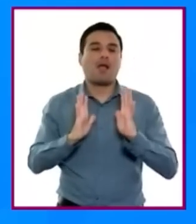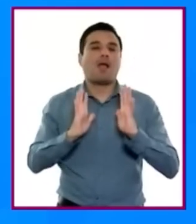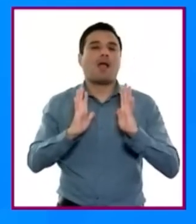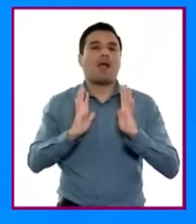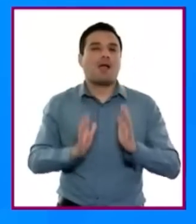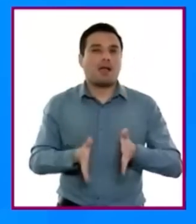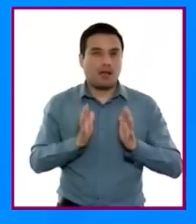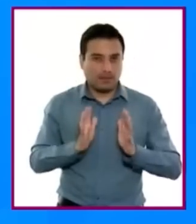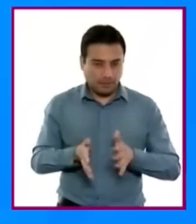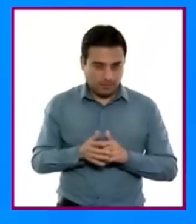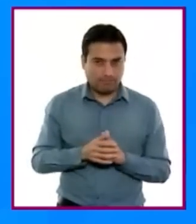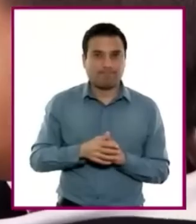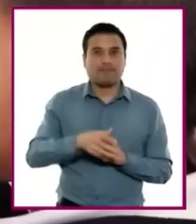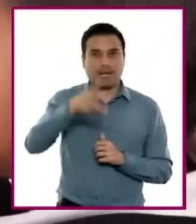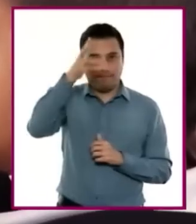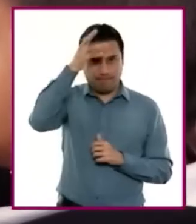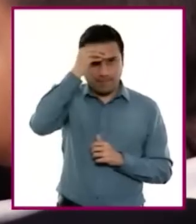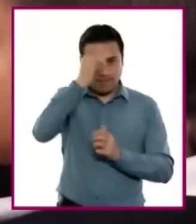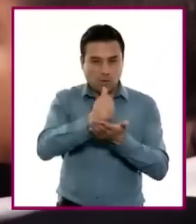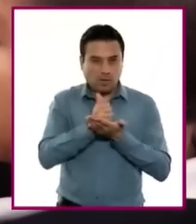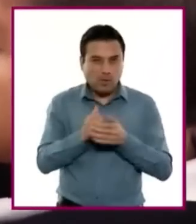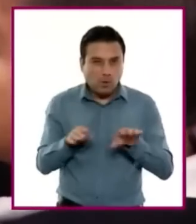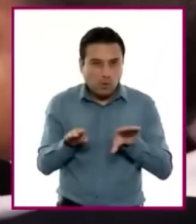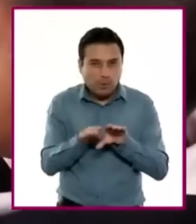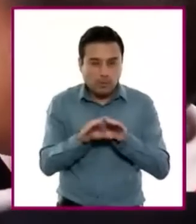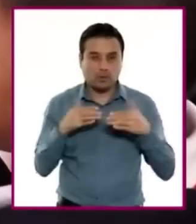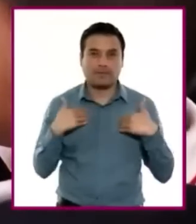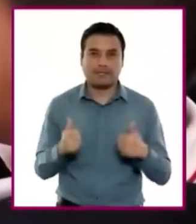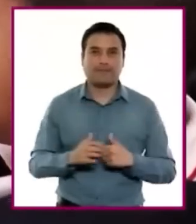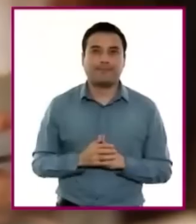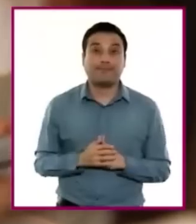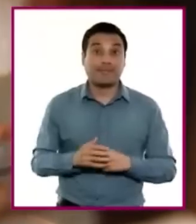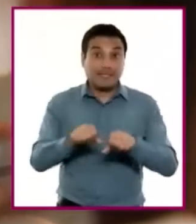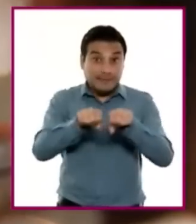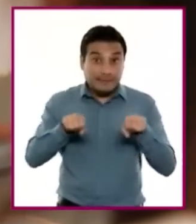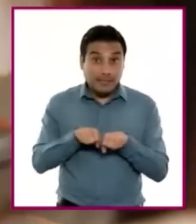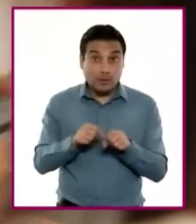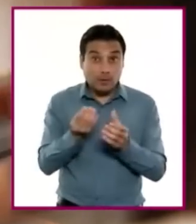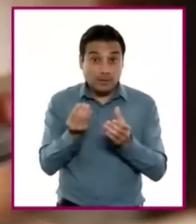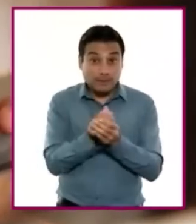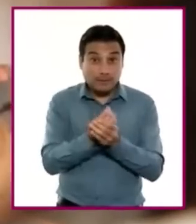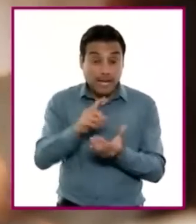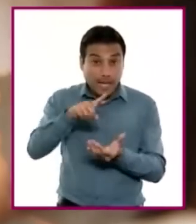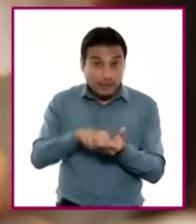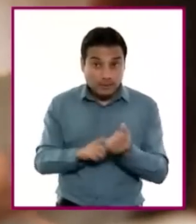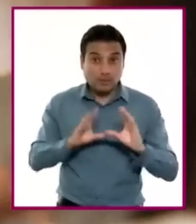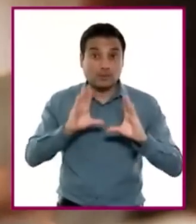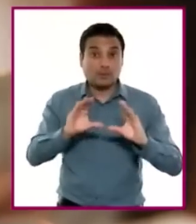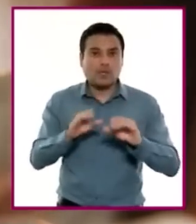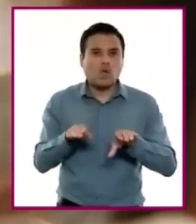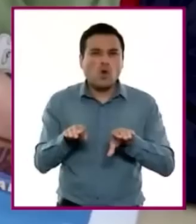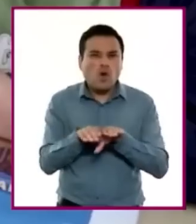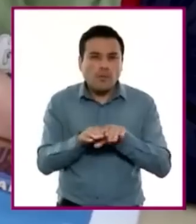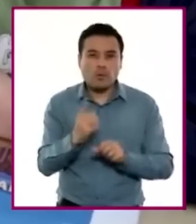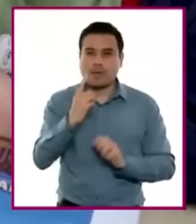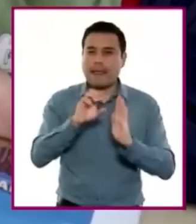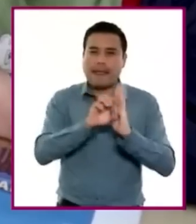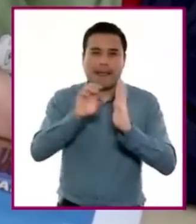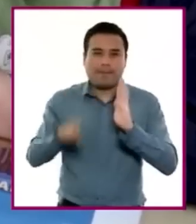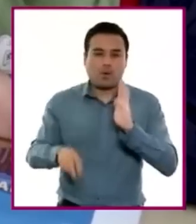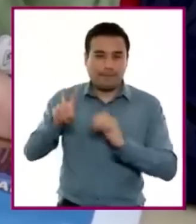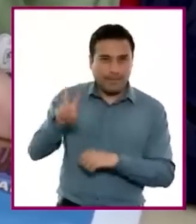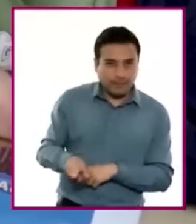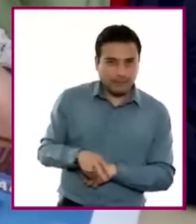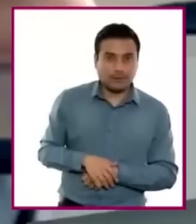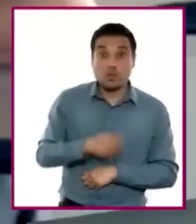amplio a los aprendizajes. En las actividades de aula es importante partir de situaciones reales en las que